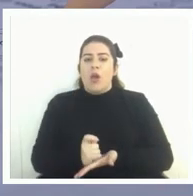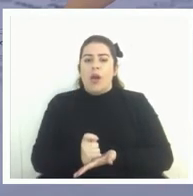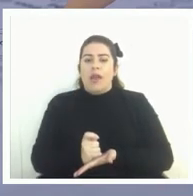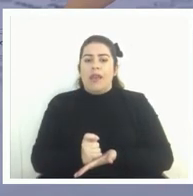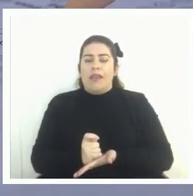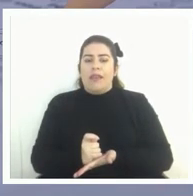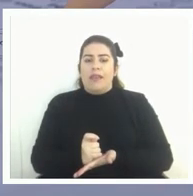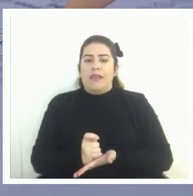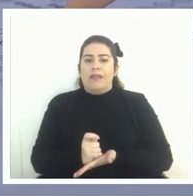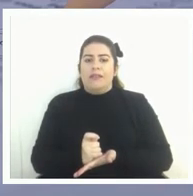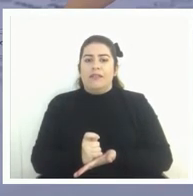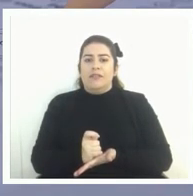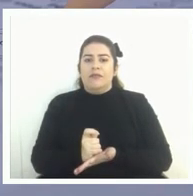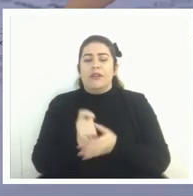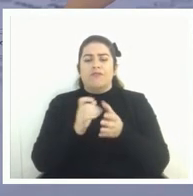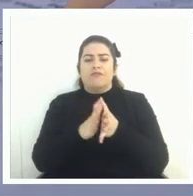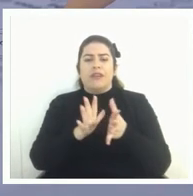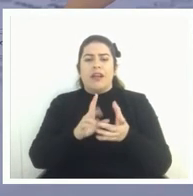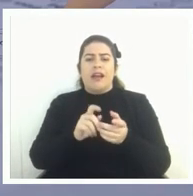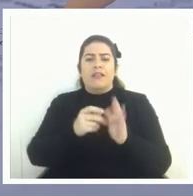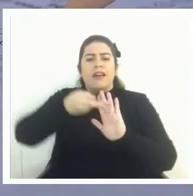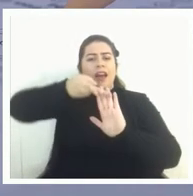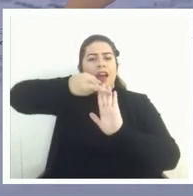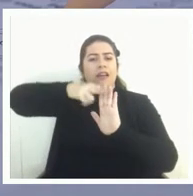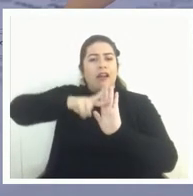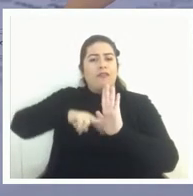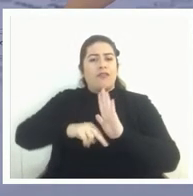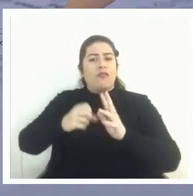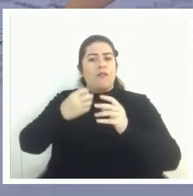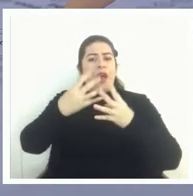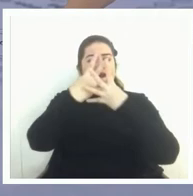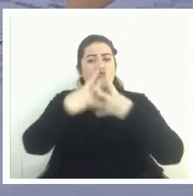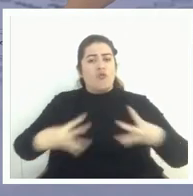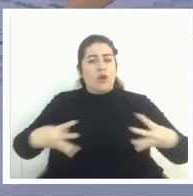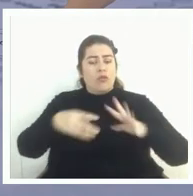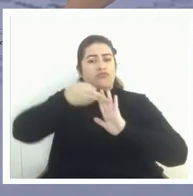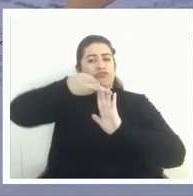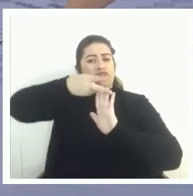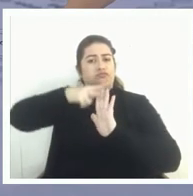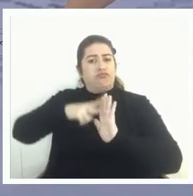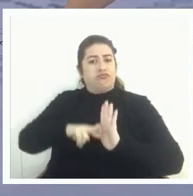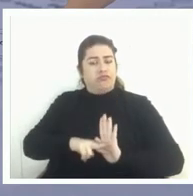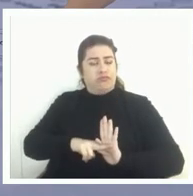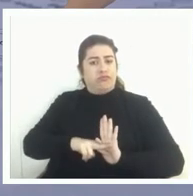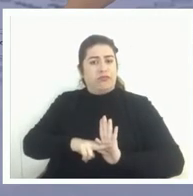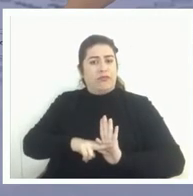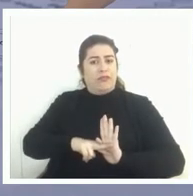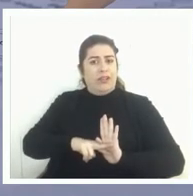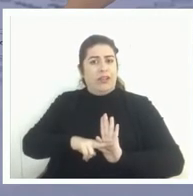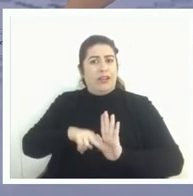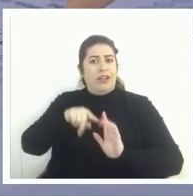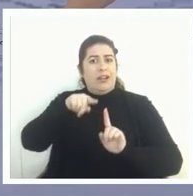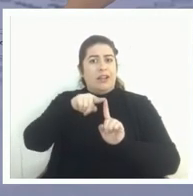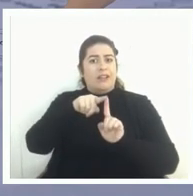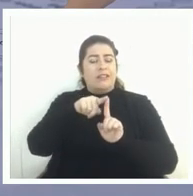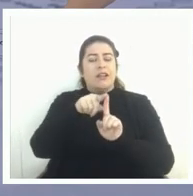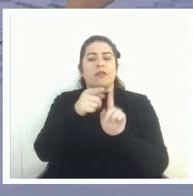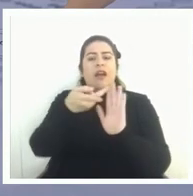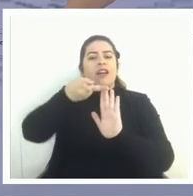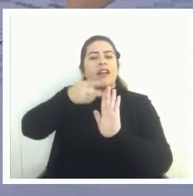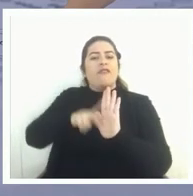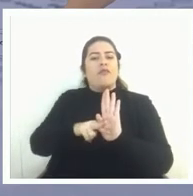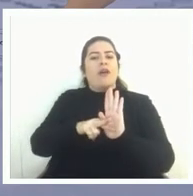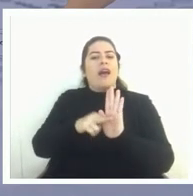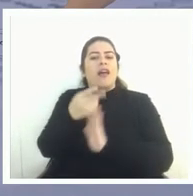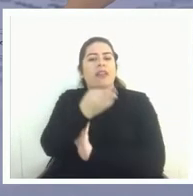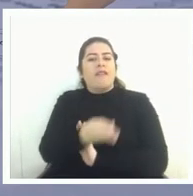de una gran reforma curricular que en realidad fue una reforma icónica de la vuelta a la democracia y